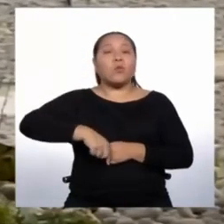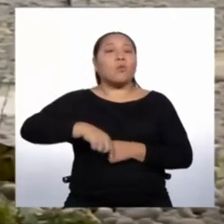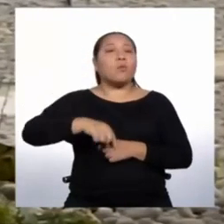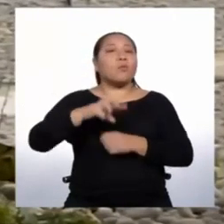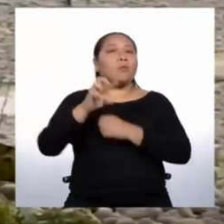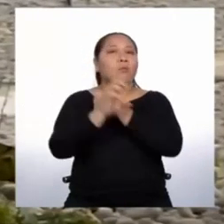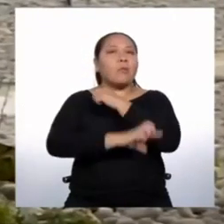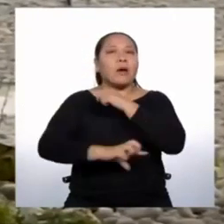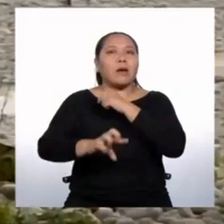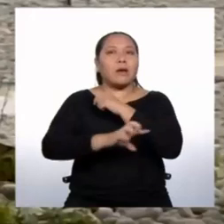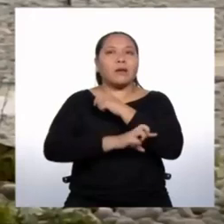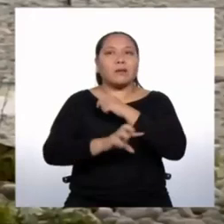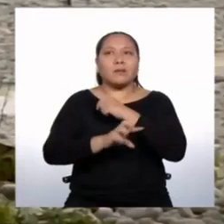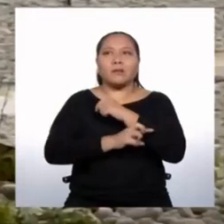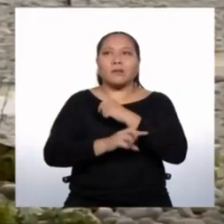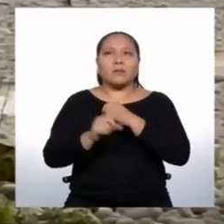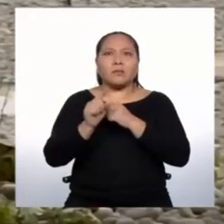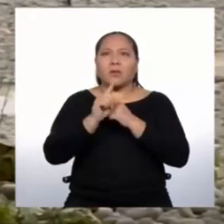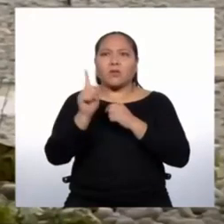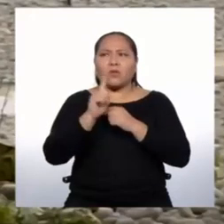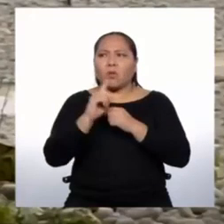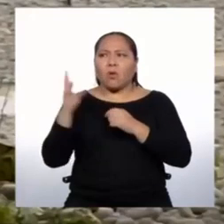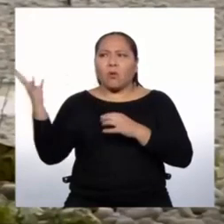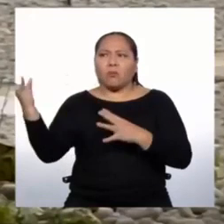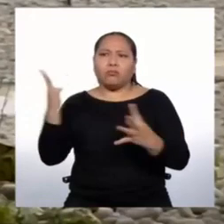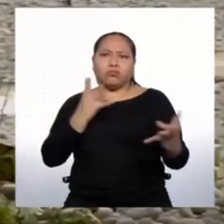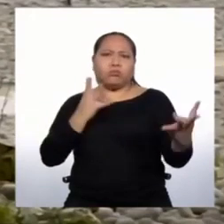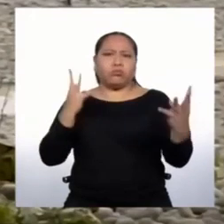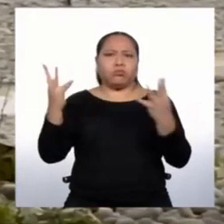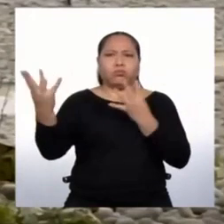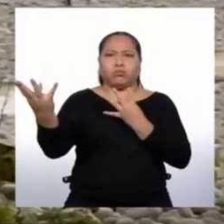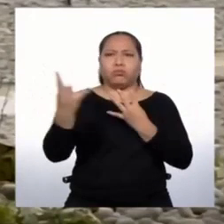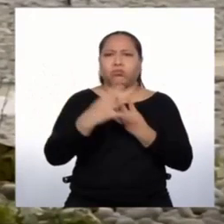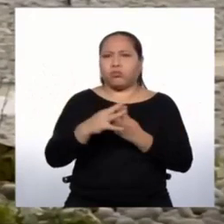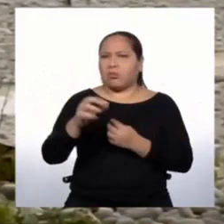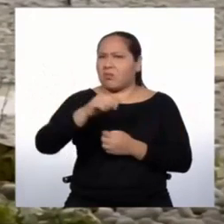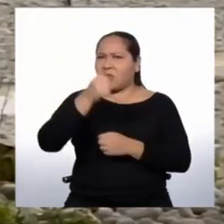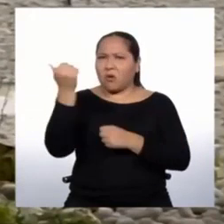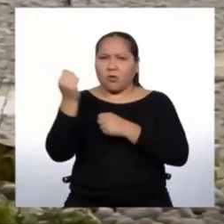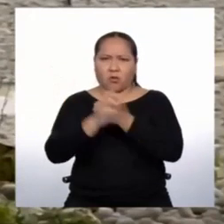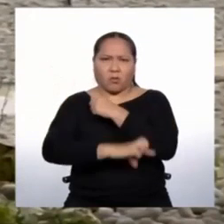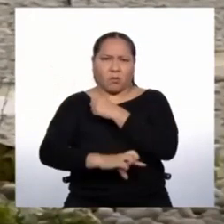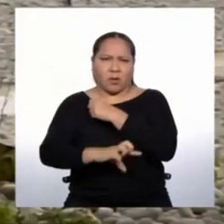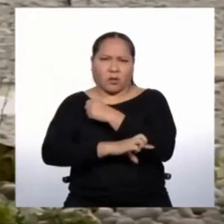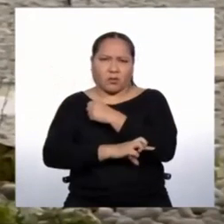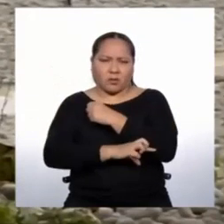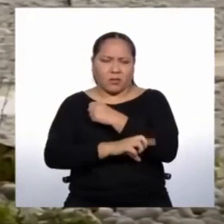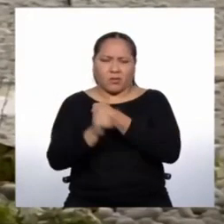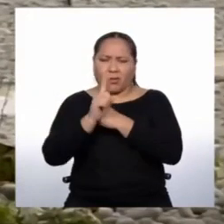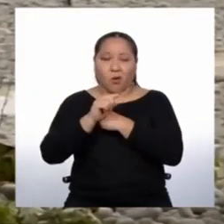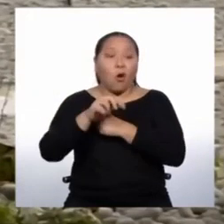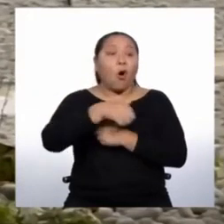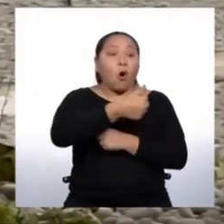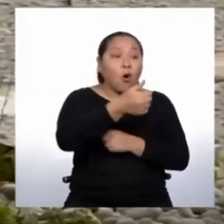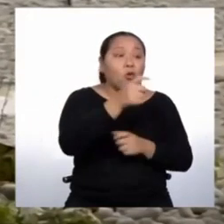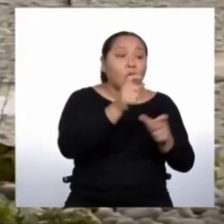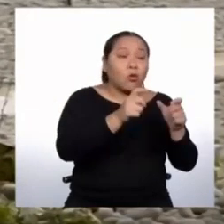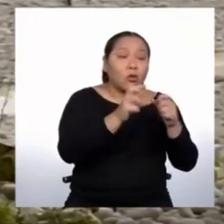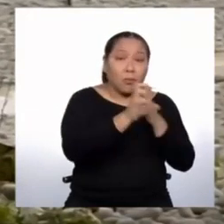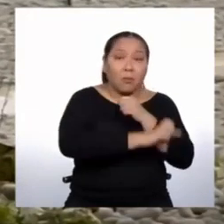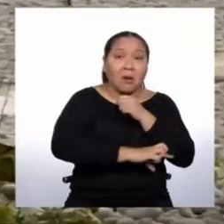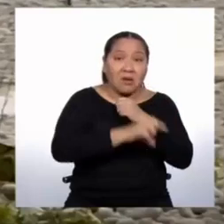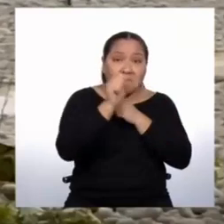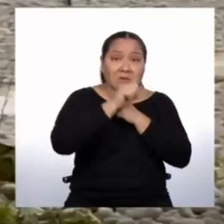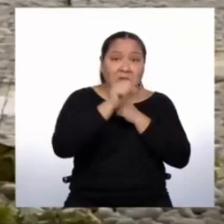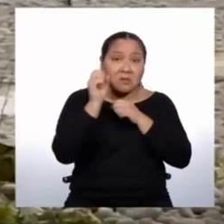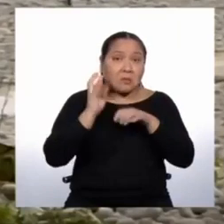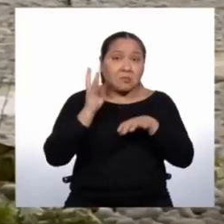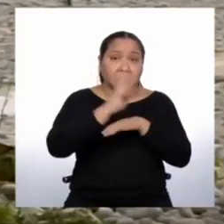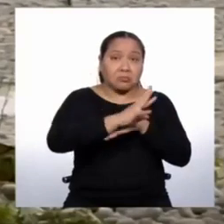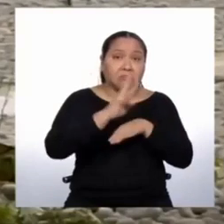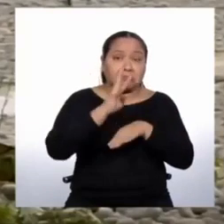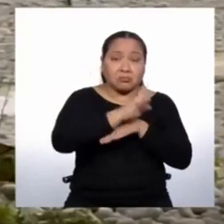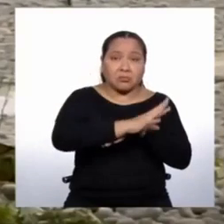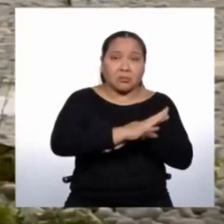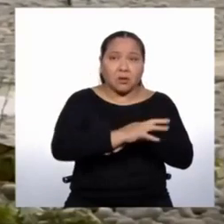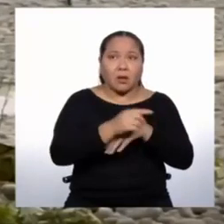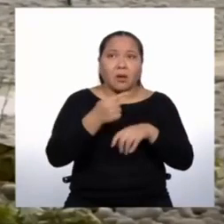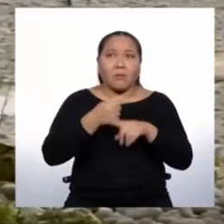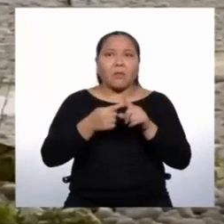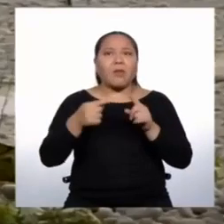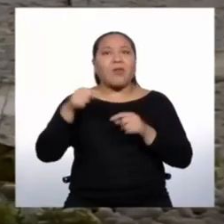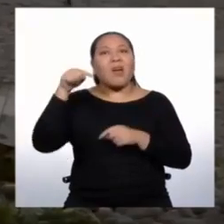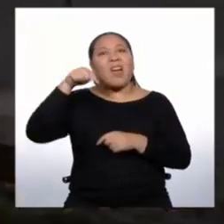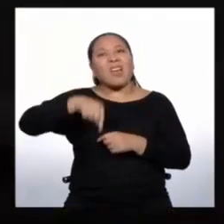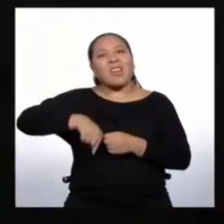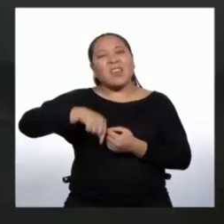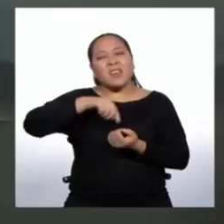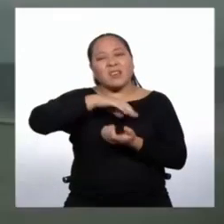recibido grandes flujos migratorios del extranjero, si lo comparamos con otros países de la región, debido principalmente a su